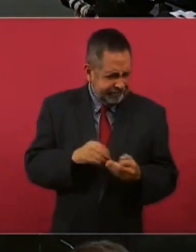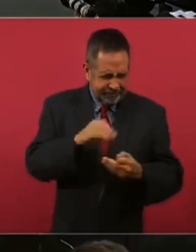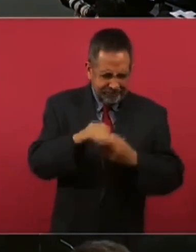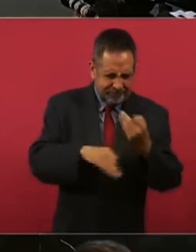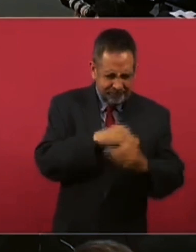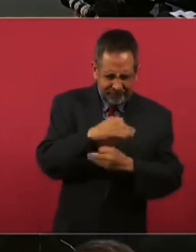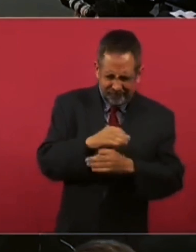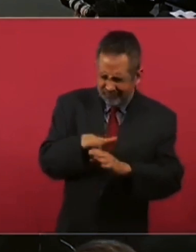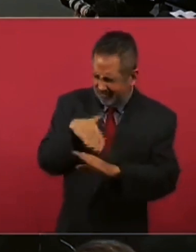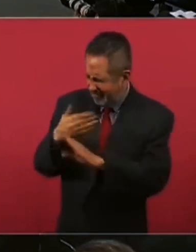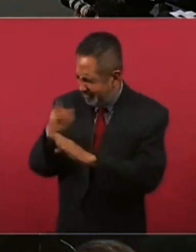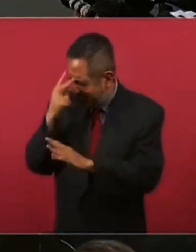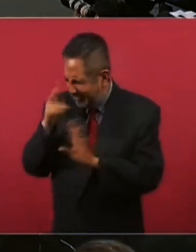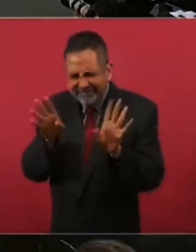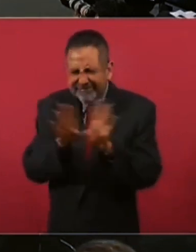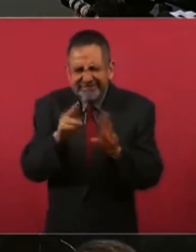Contra de México o algo así,